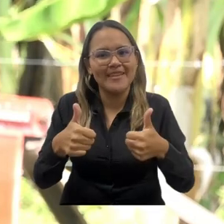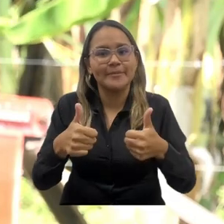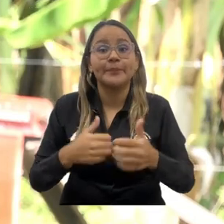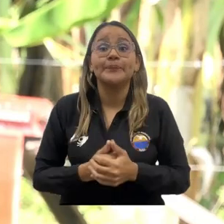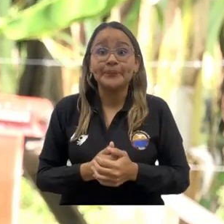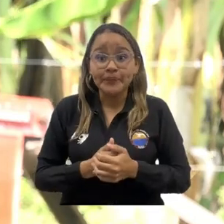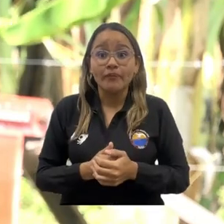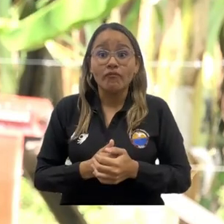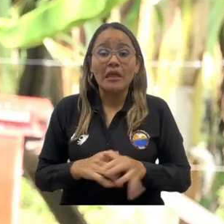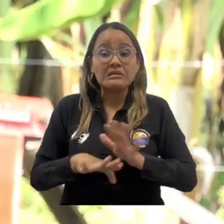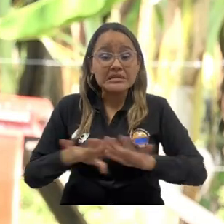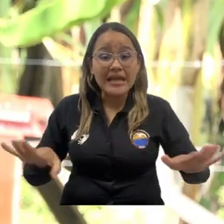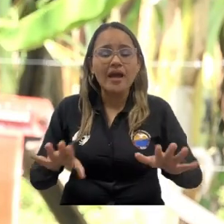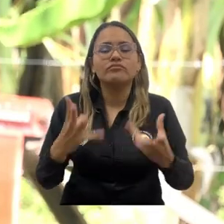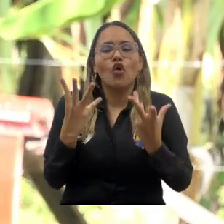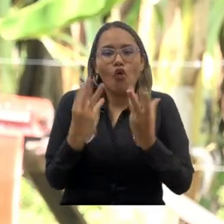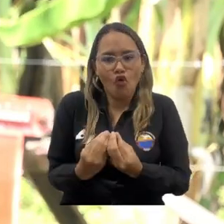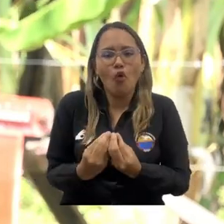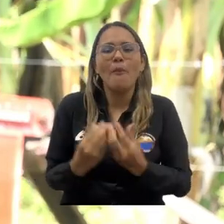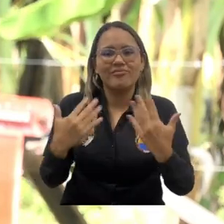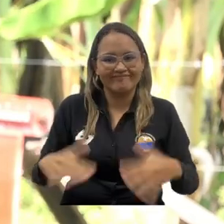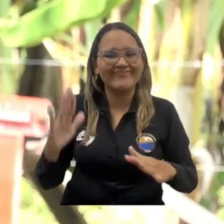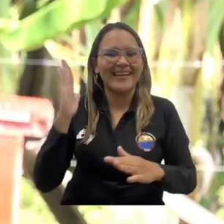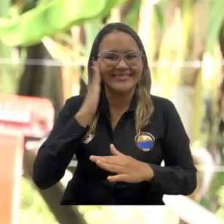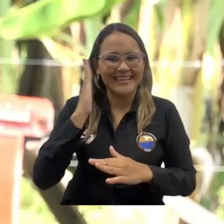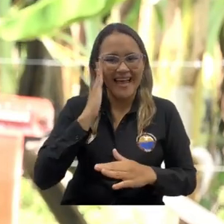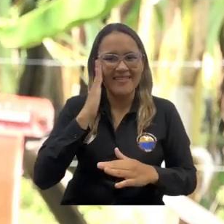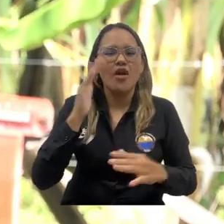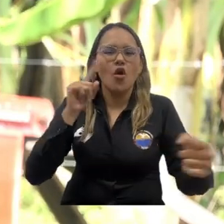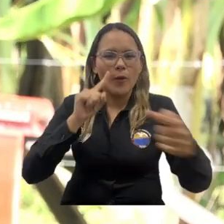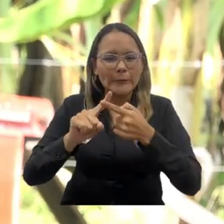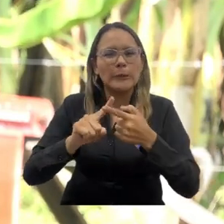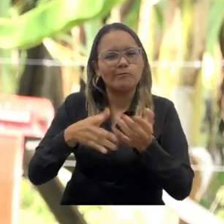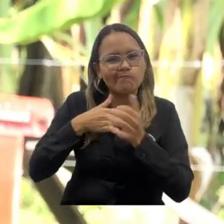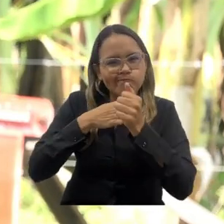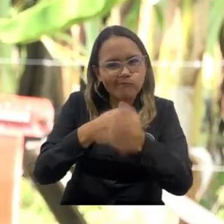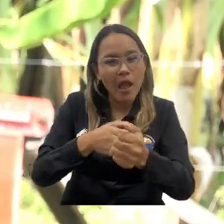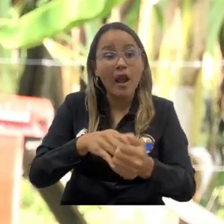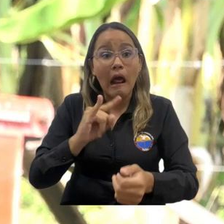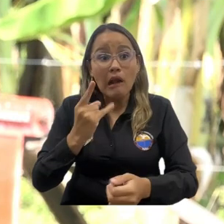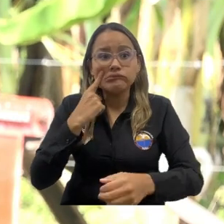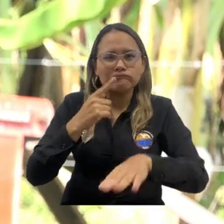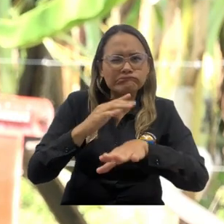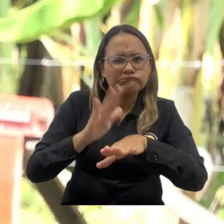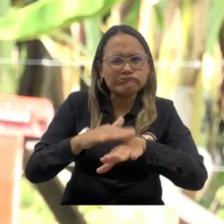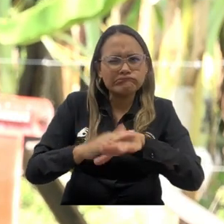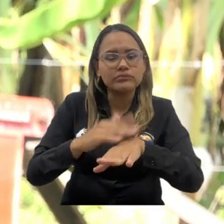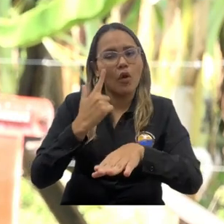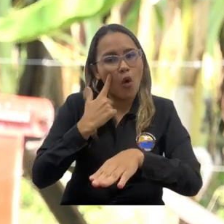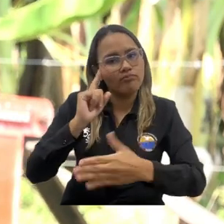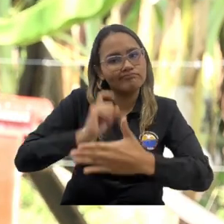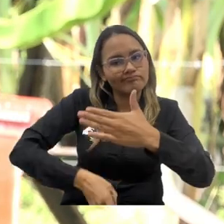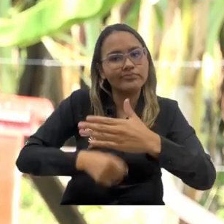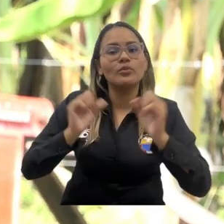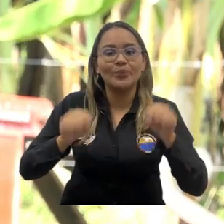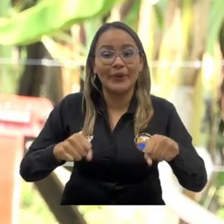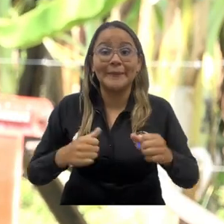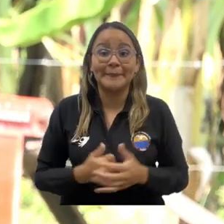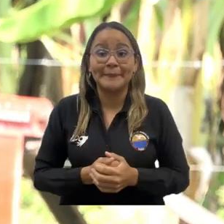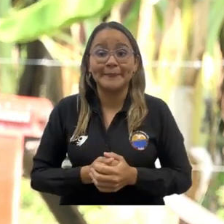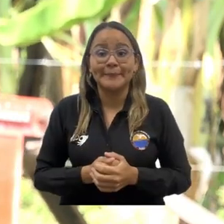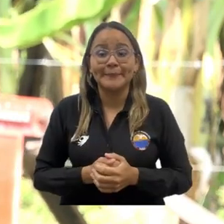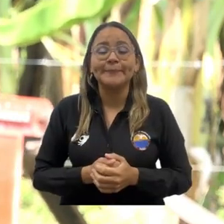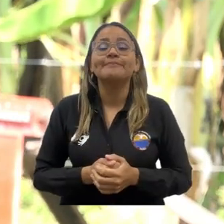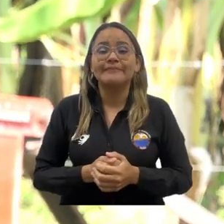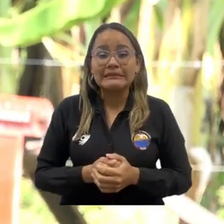Ya nosotros podemos decir, hay un grupo en donde podamos guiarlos y donde podemos corregir de lo que ya hemos